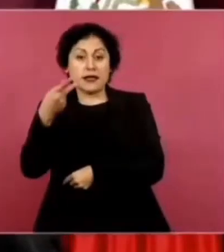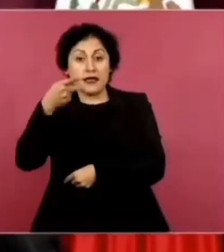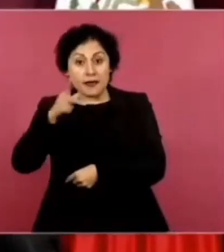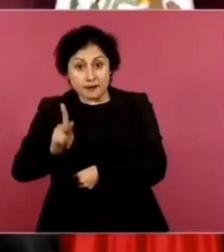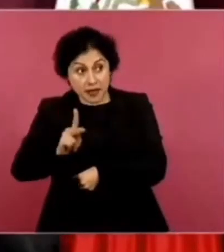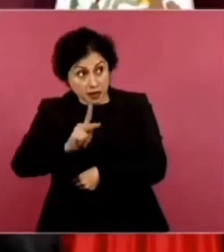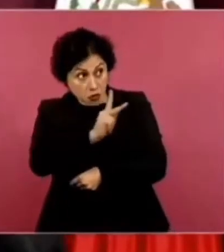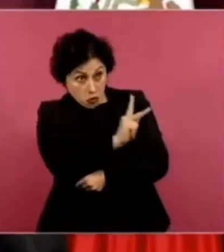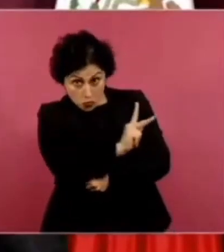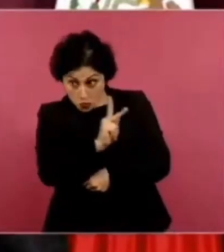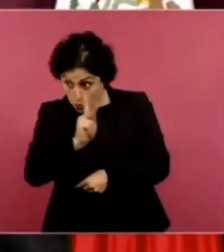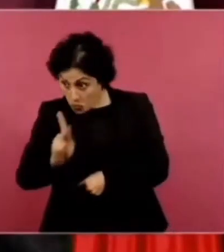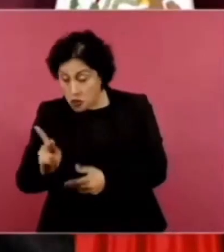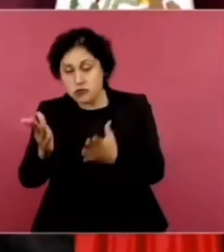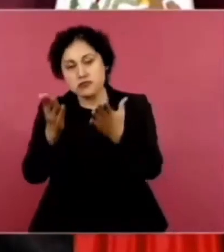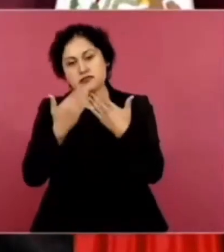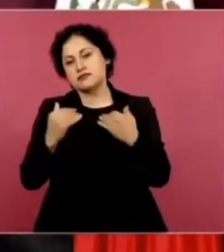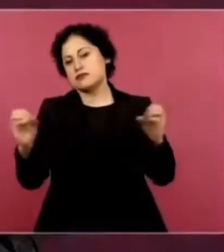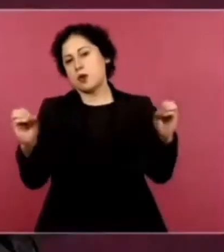¿Y qué decía?